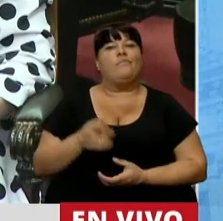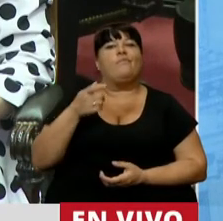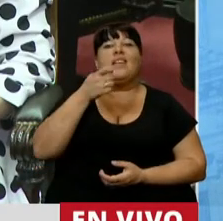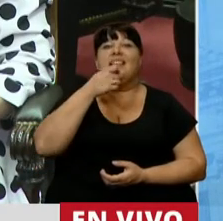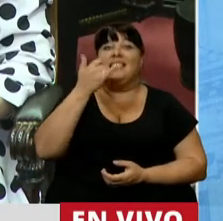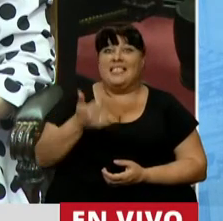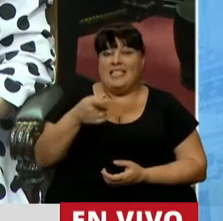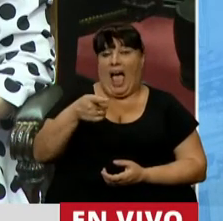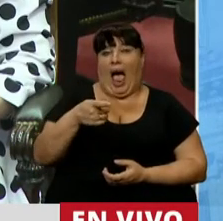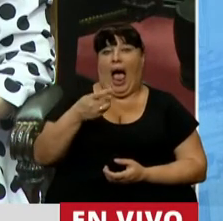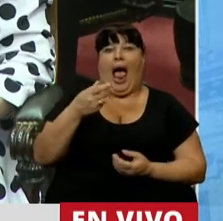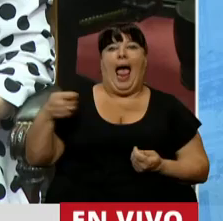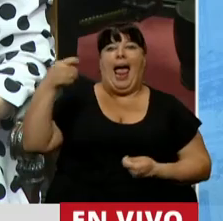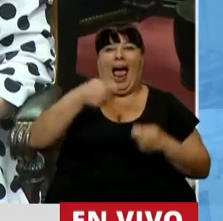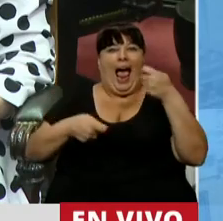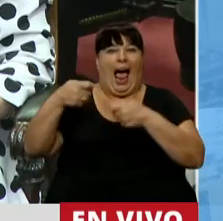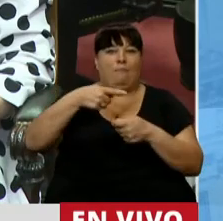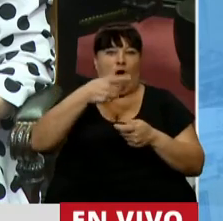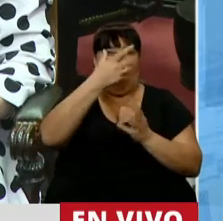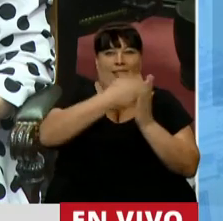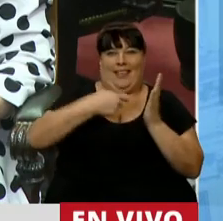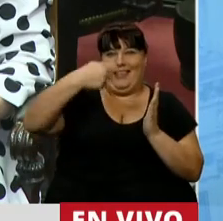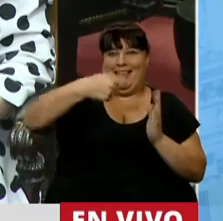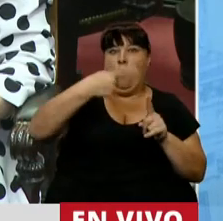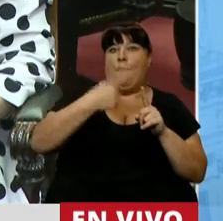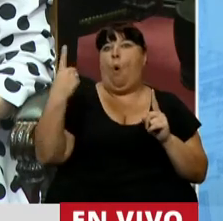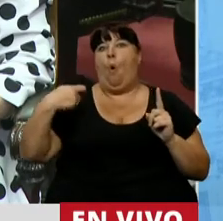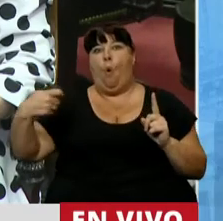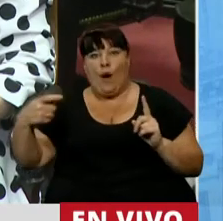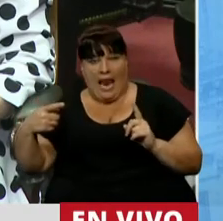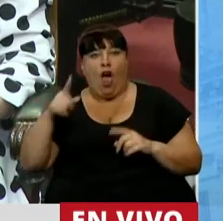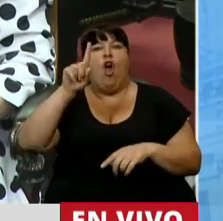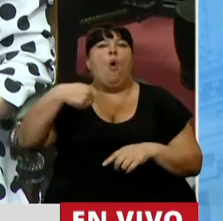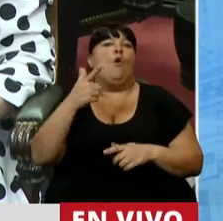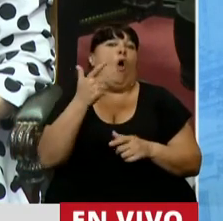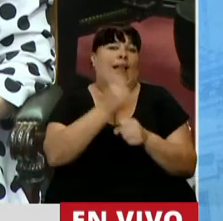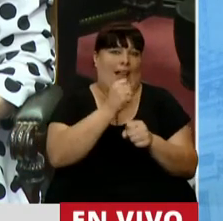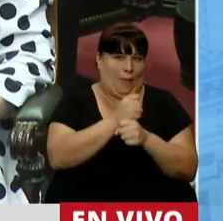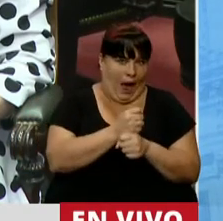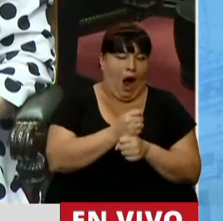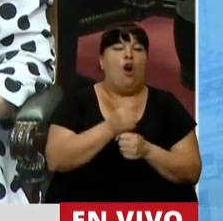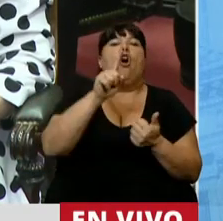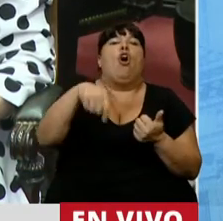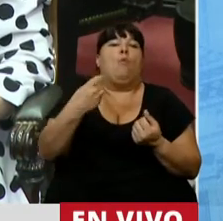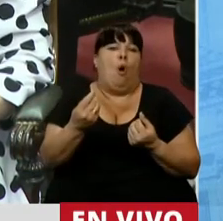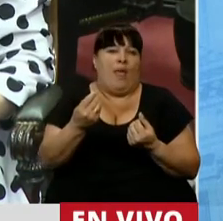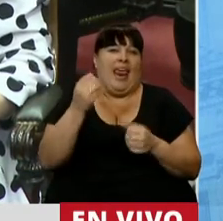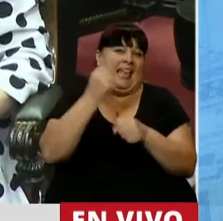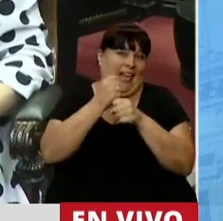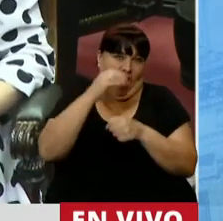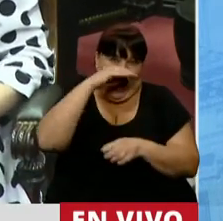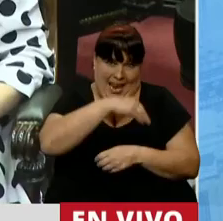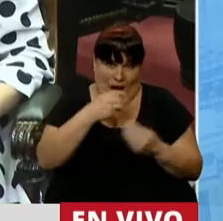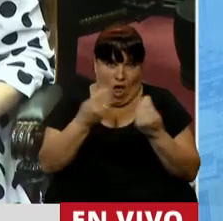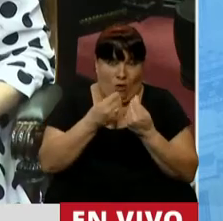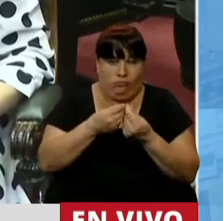existan esa cantidad de aportantes por cada jubilado y que esto se produce por la desocupación, se produce por la informalidad